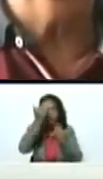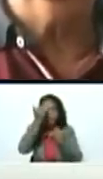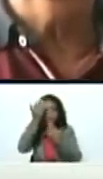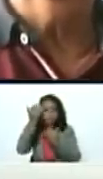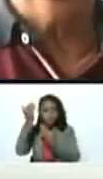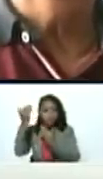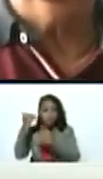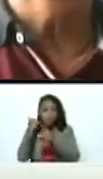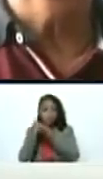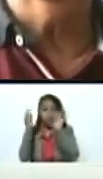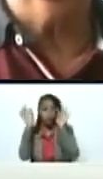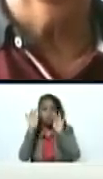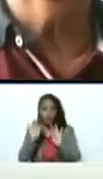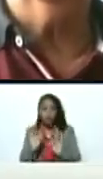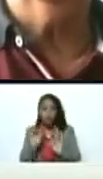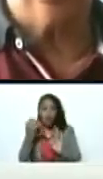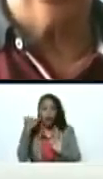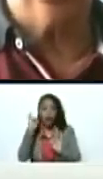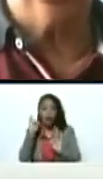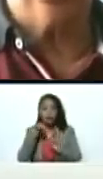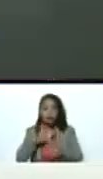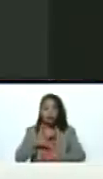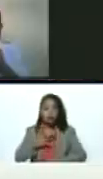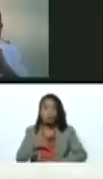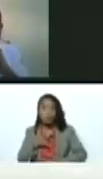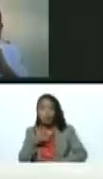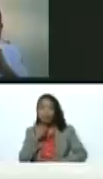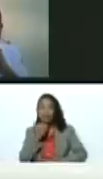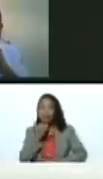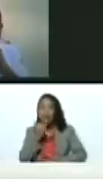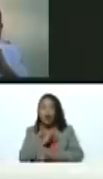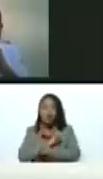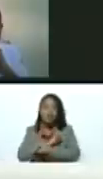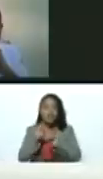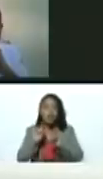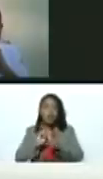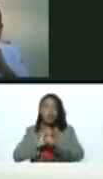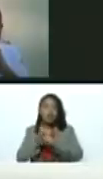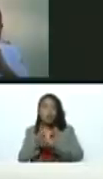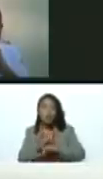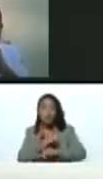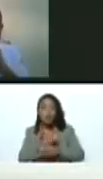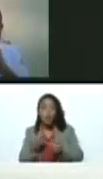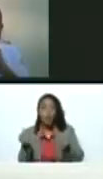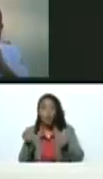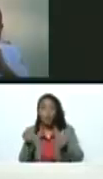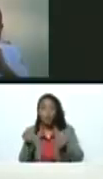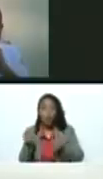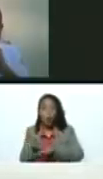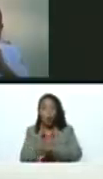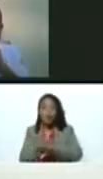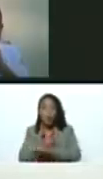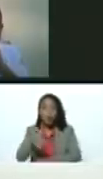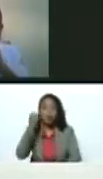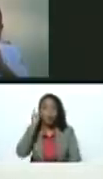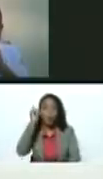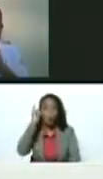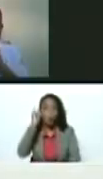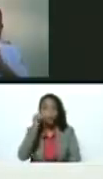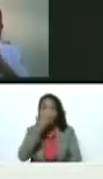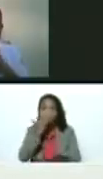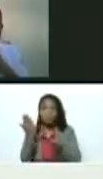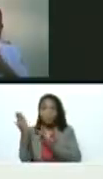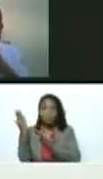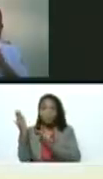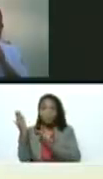Igualmente, está convalesciente, ya casi saliendo del coronavirus, el gobernador del Yaracuy. Julio